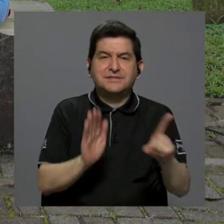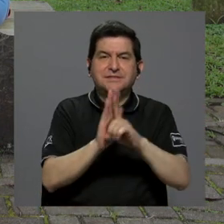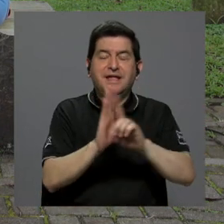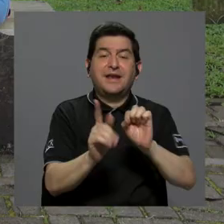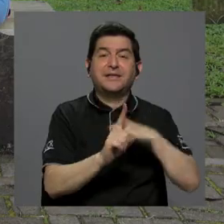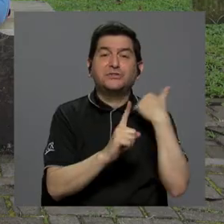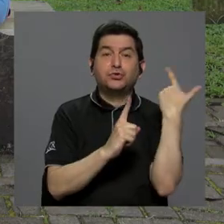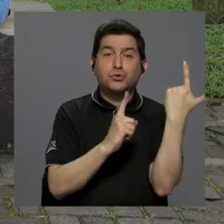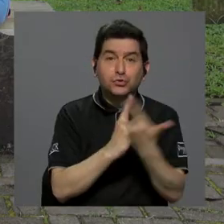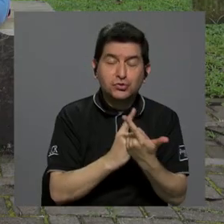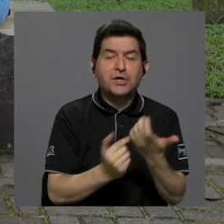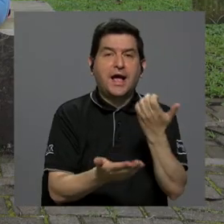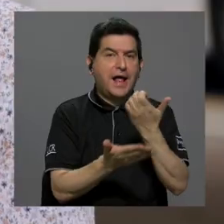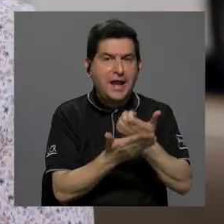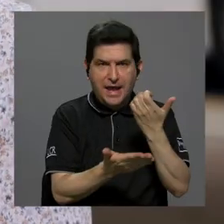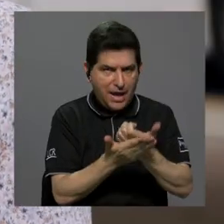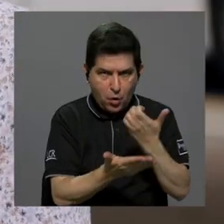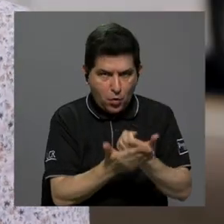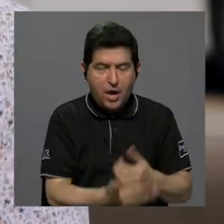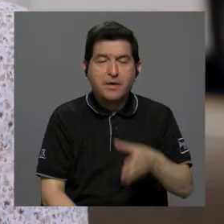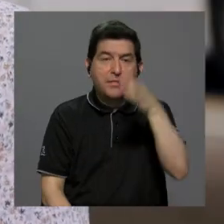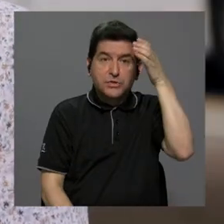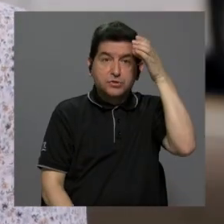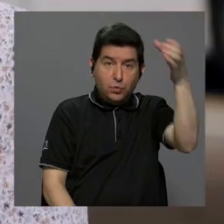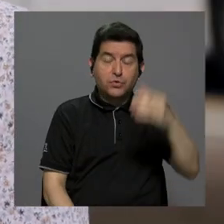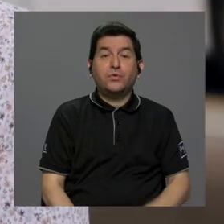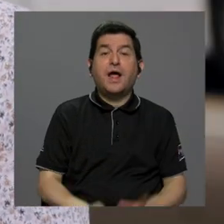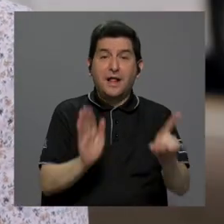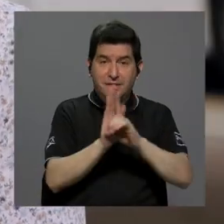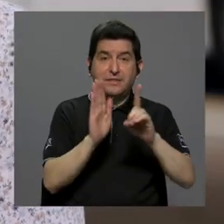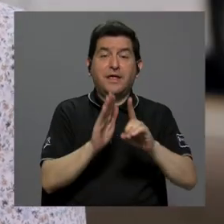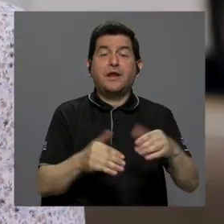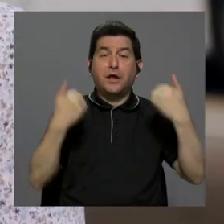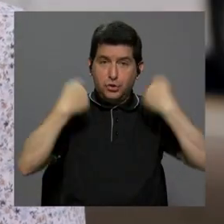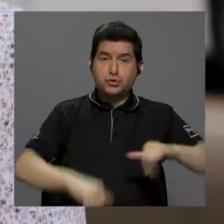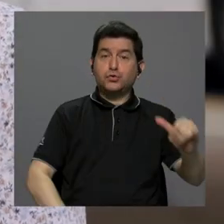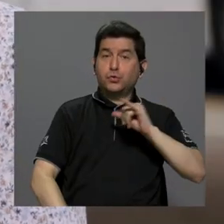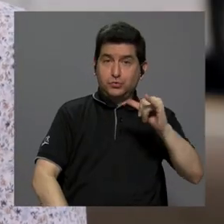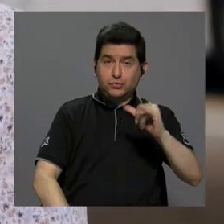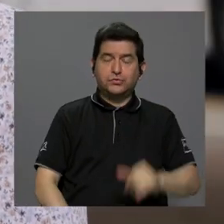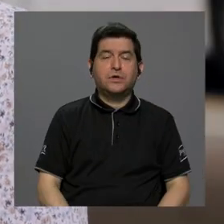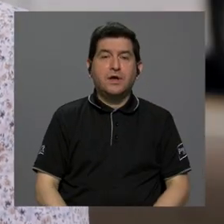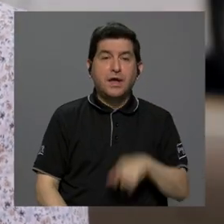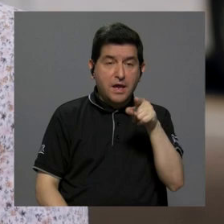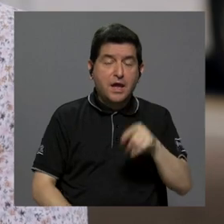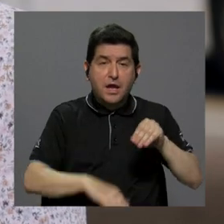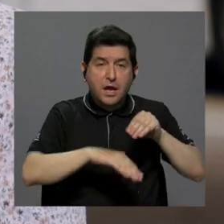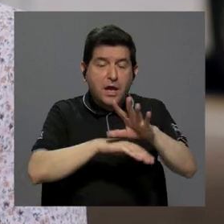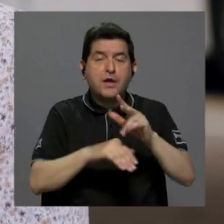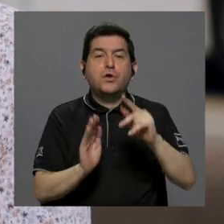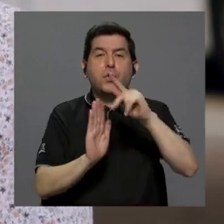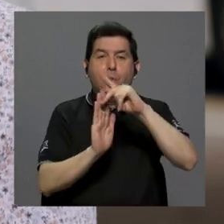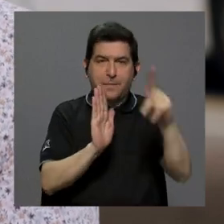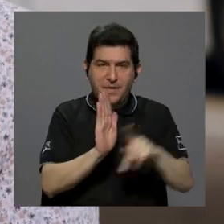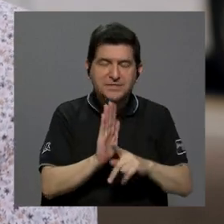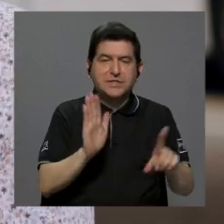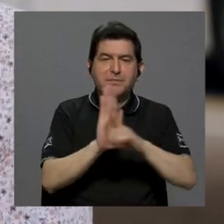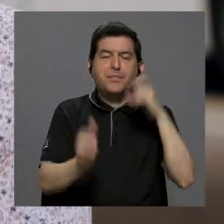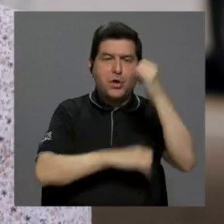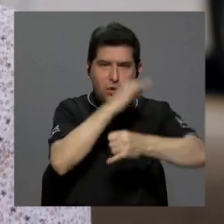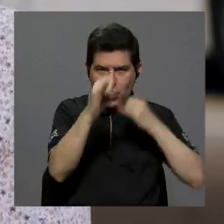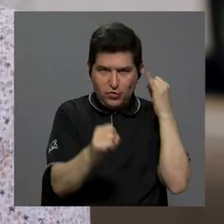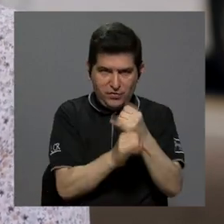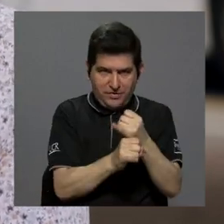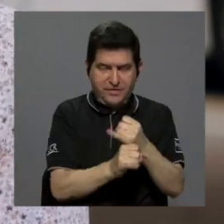olvidamos que los derechos sociales, económicos, sociales y culturales son derechos humanos y que están atravesados por un